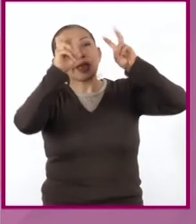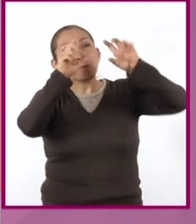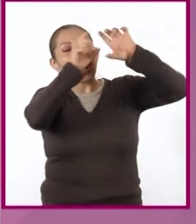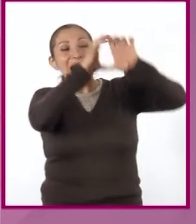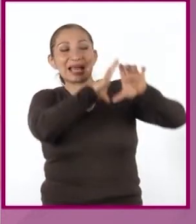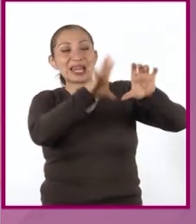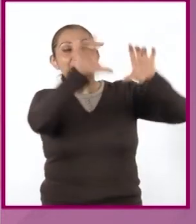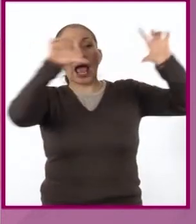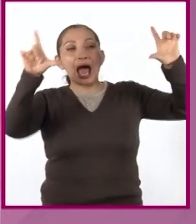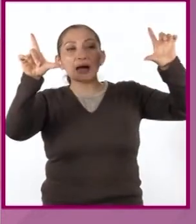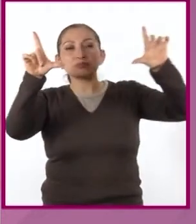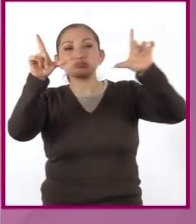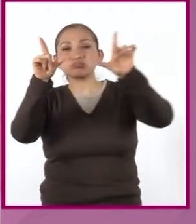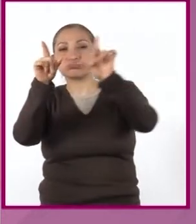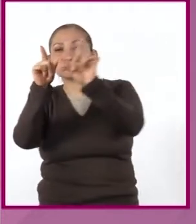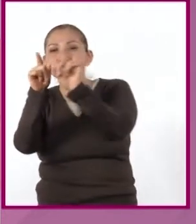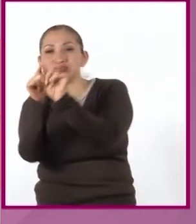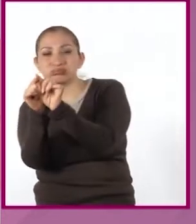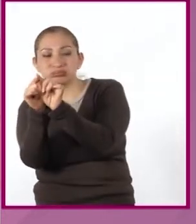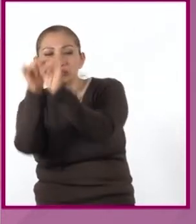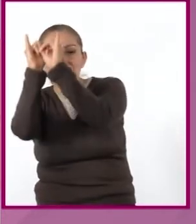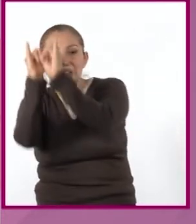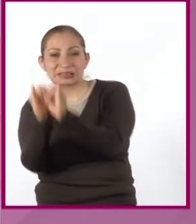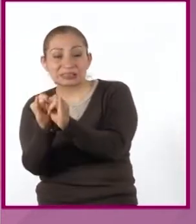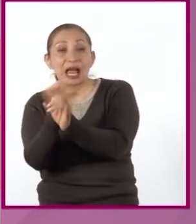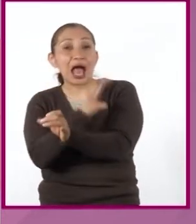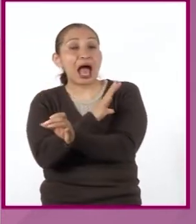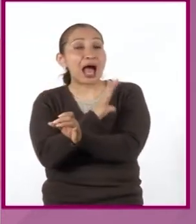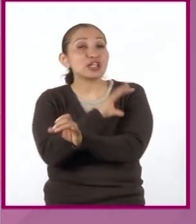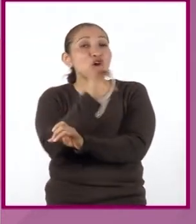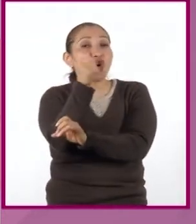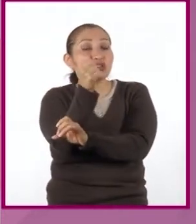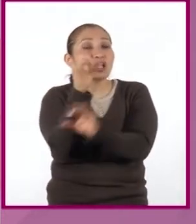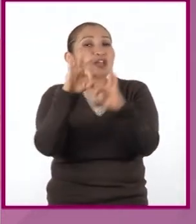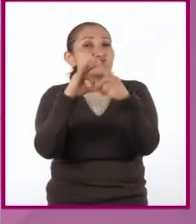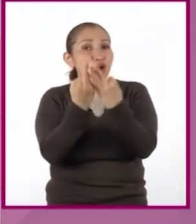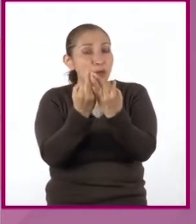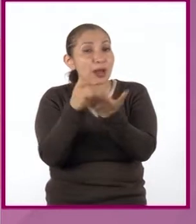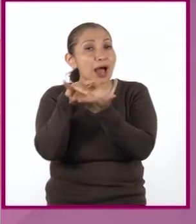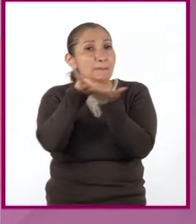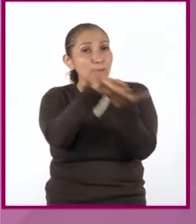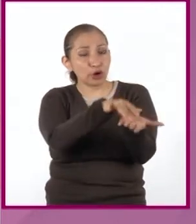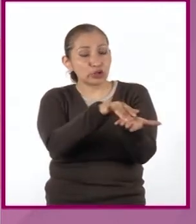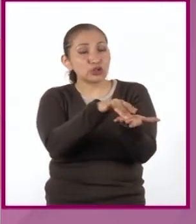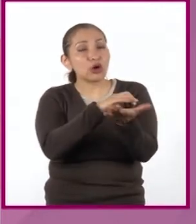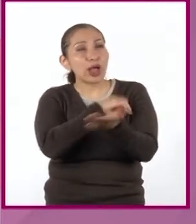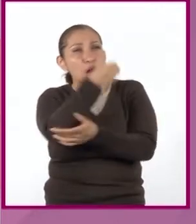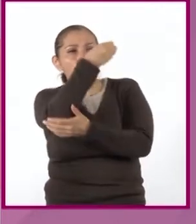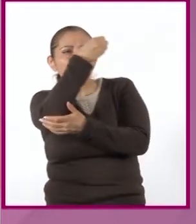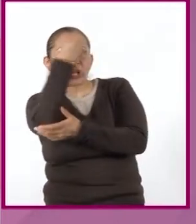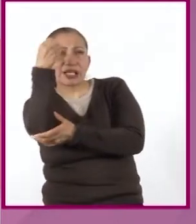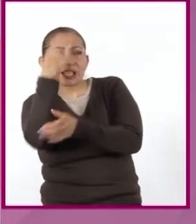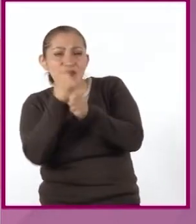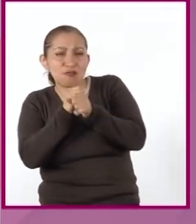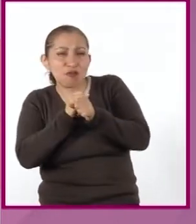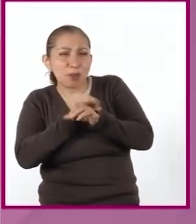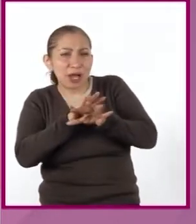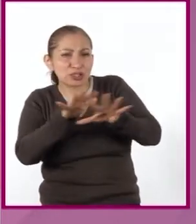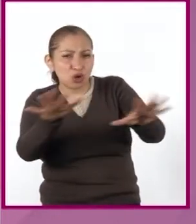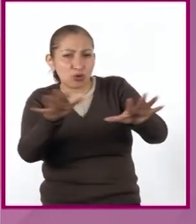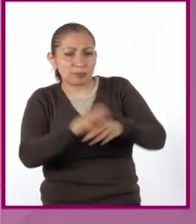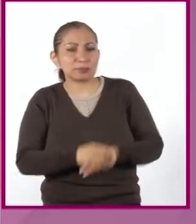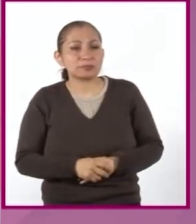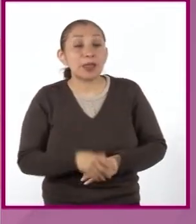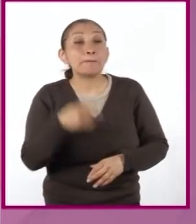lo general a lo particular. Existen otros recursos que nos ayudan a organizar nuestra investigación,